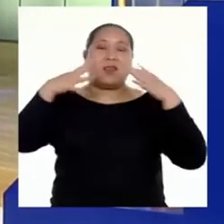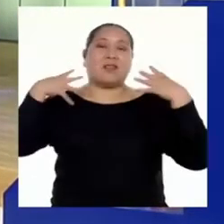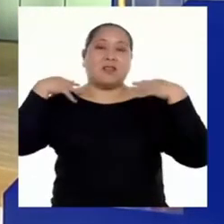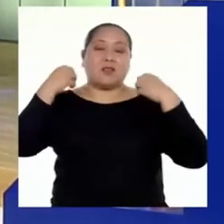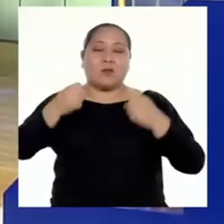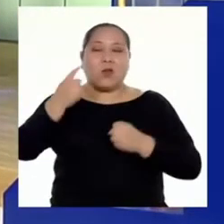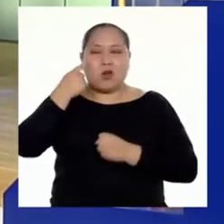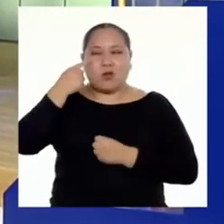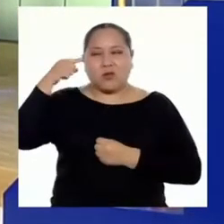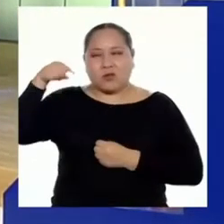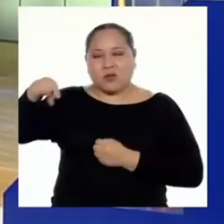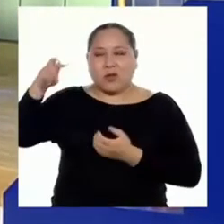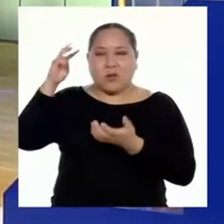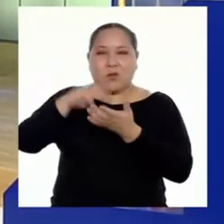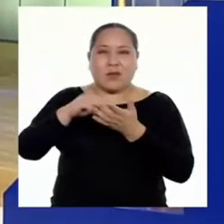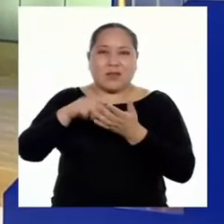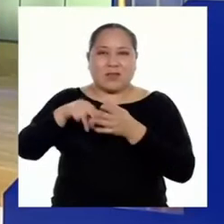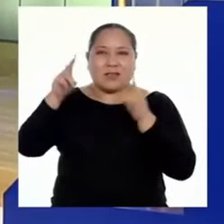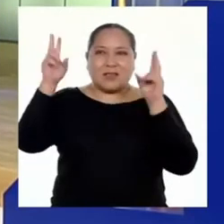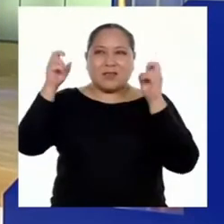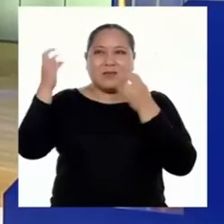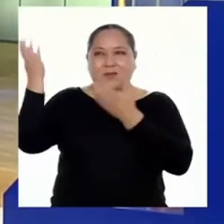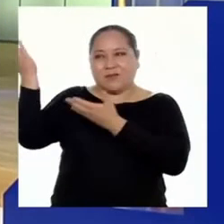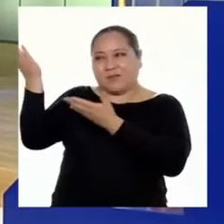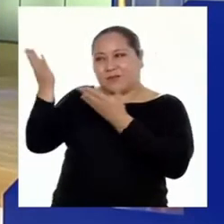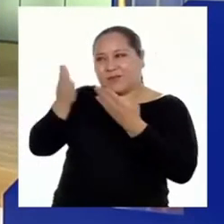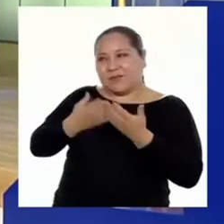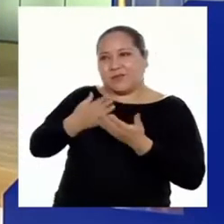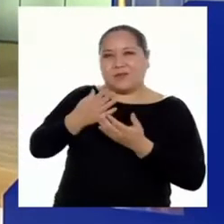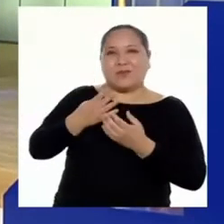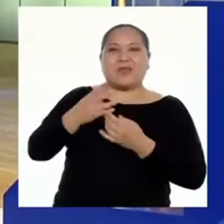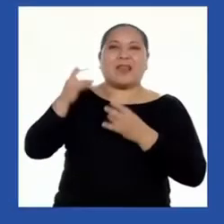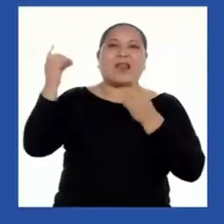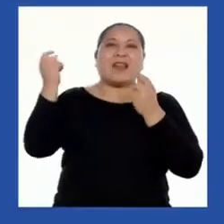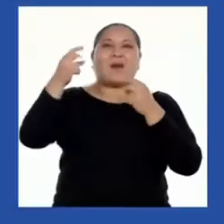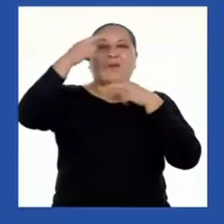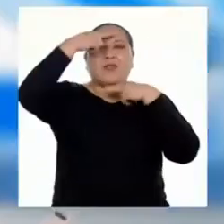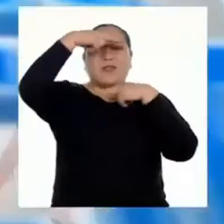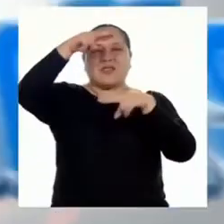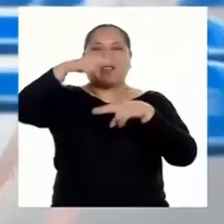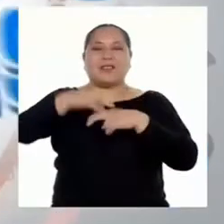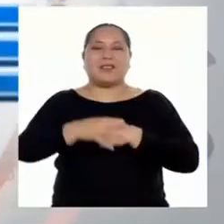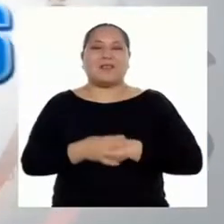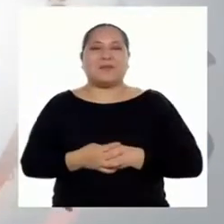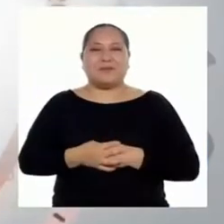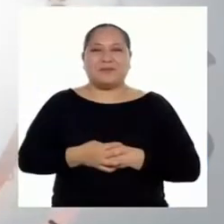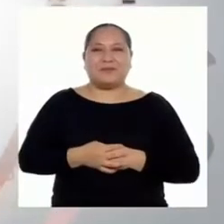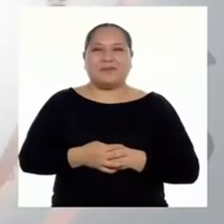más sobre el tema, doy pase a nuestro querido Rápido Noticiero.